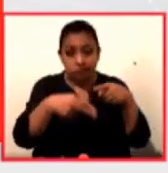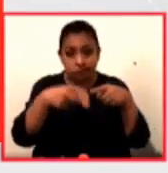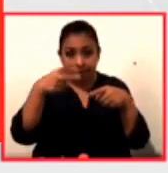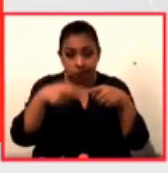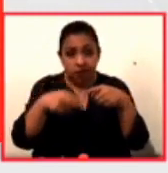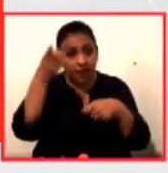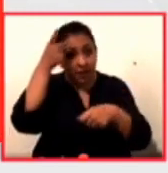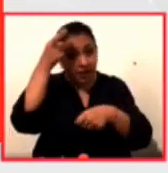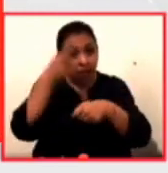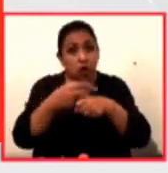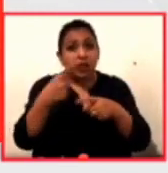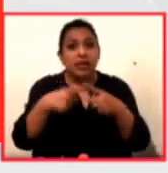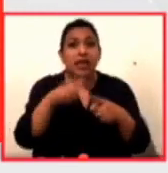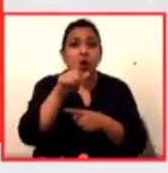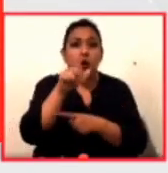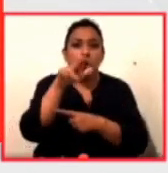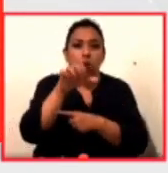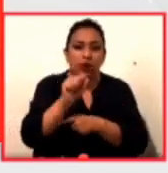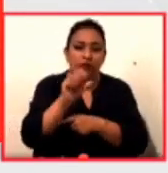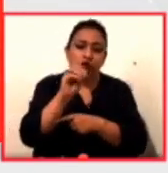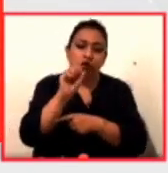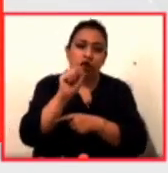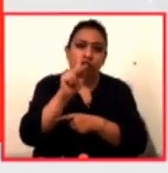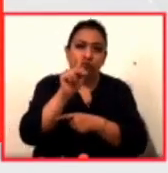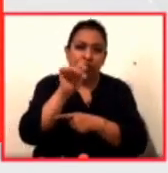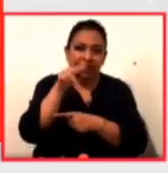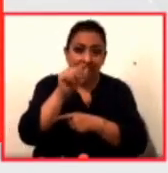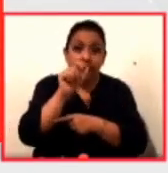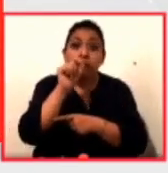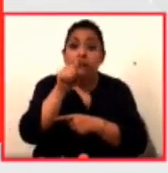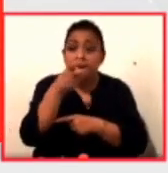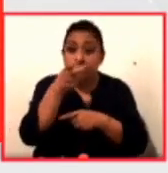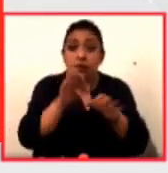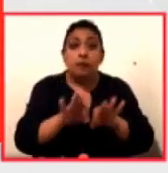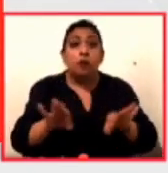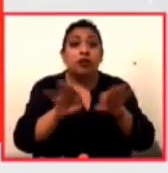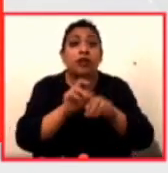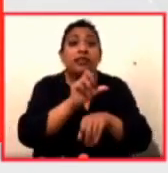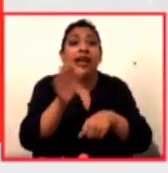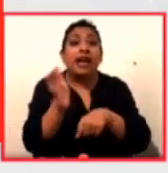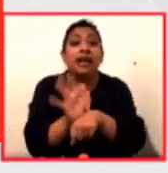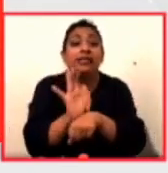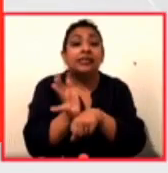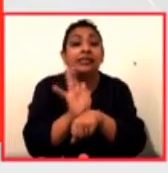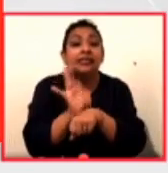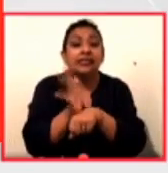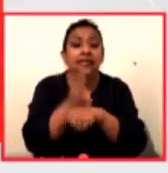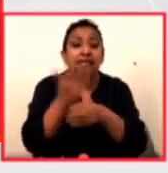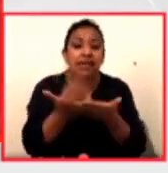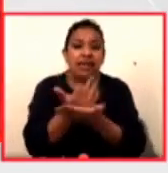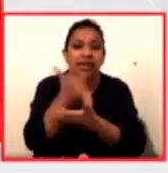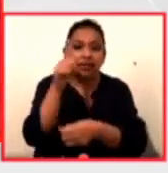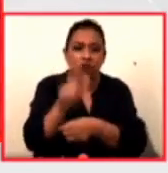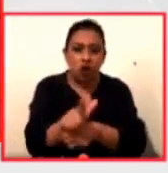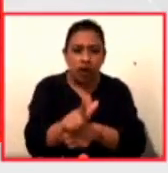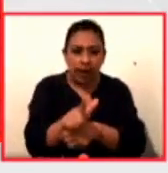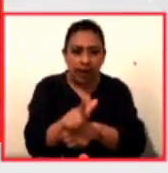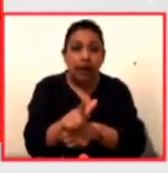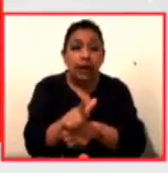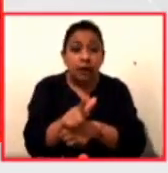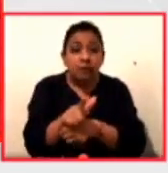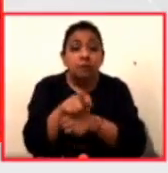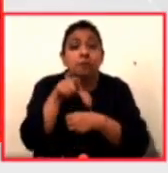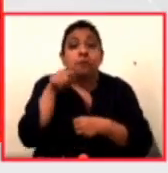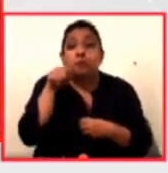Luis Ospina que sin duda alguna también es un referente de la cinematografía nacional que